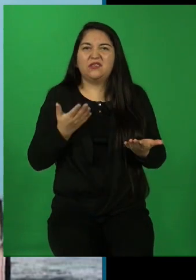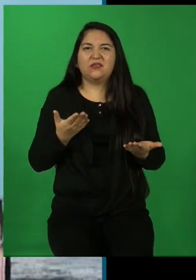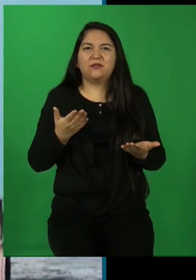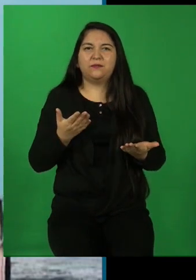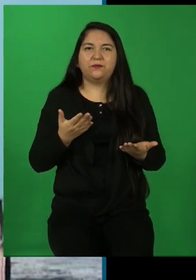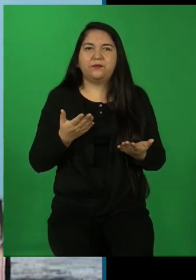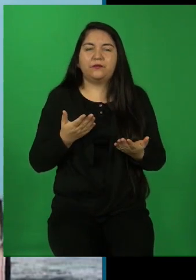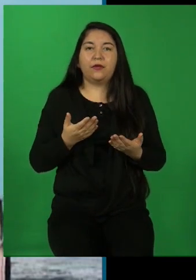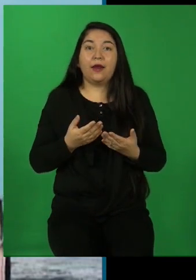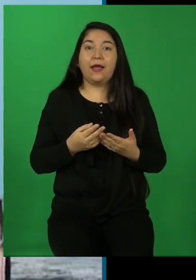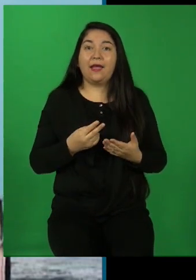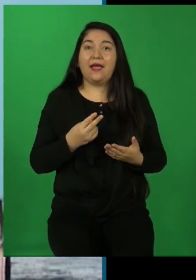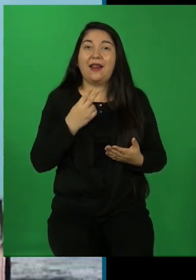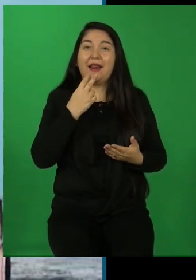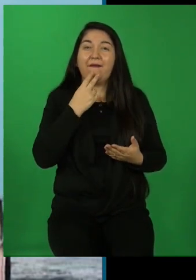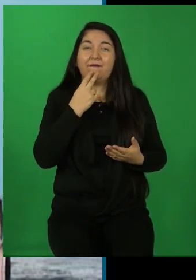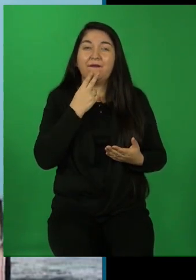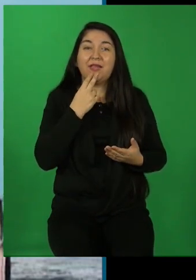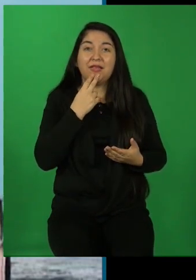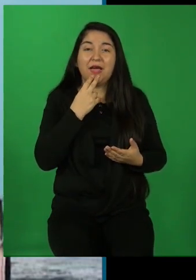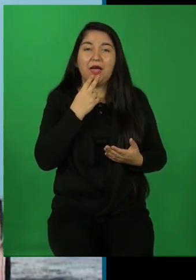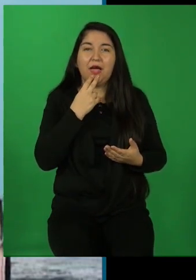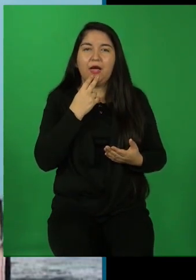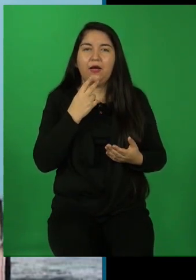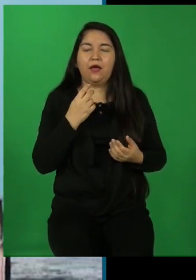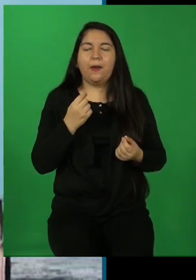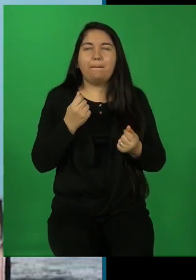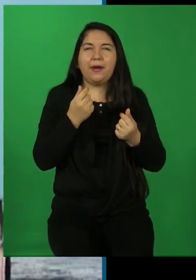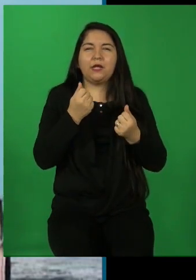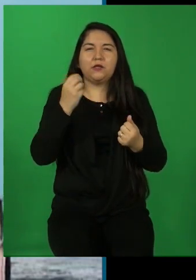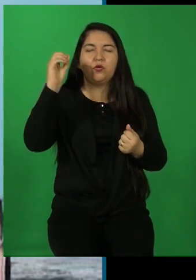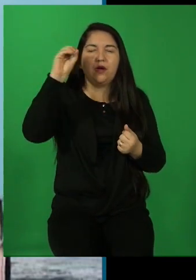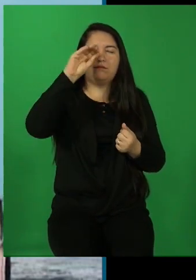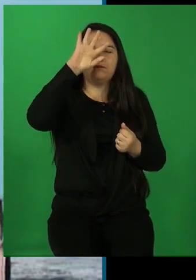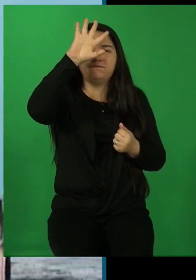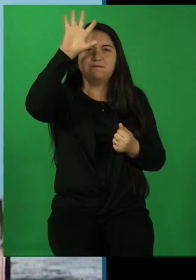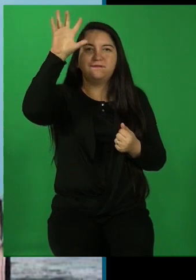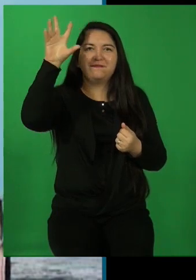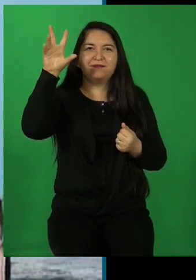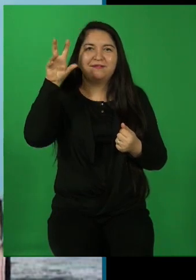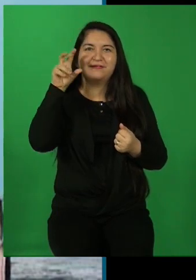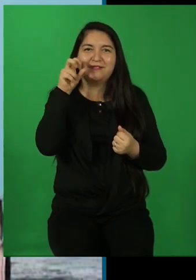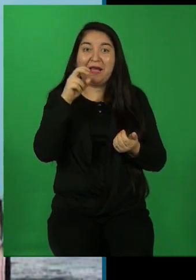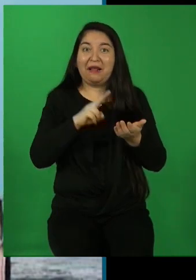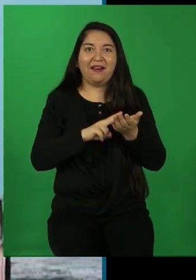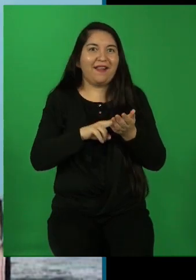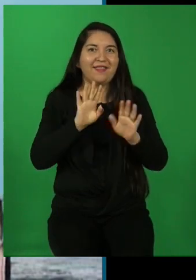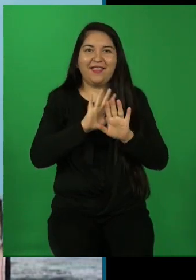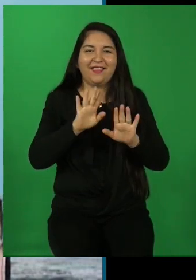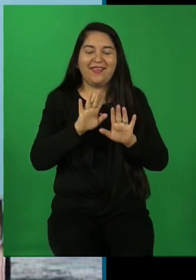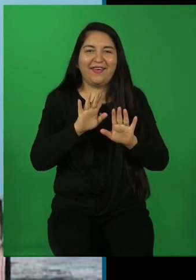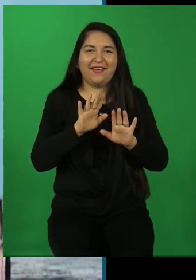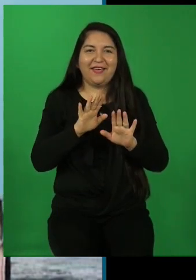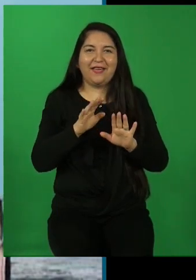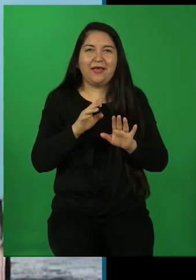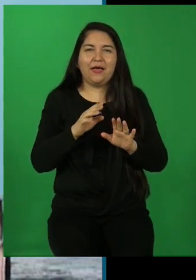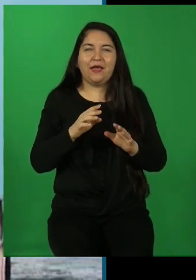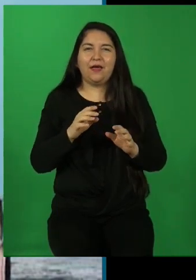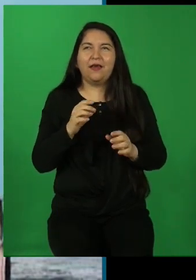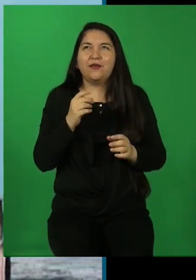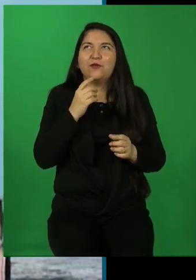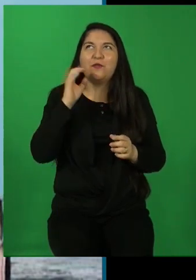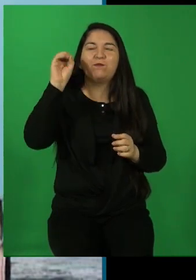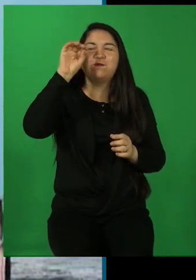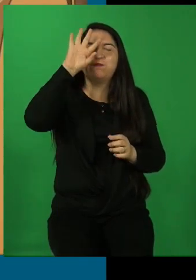Presenta la vida como una experiencia irreal. Una ficción extraña y pasajera.